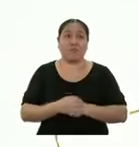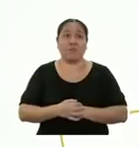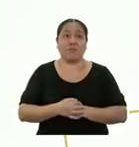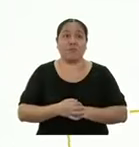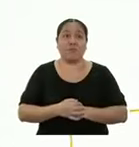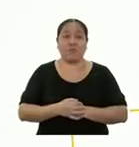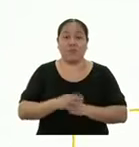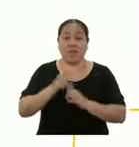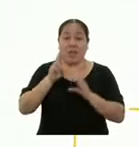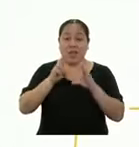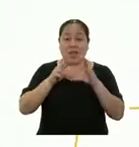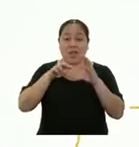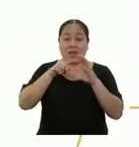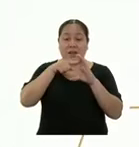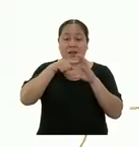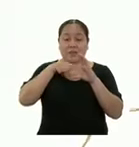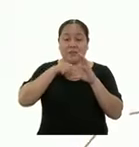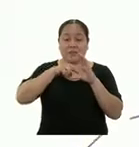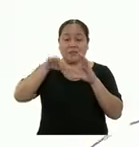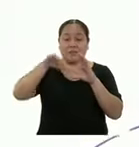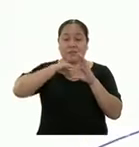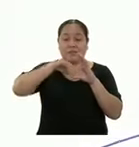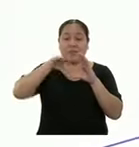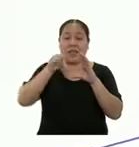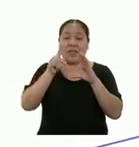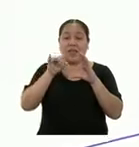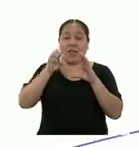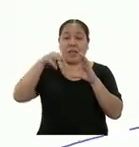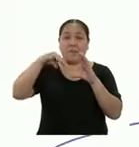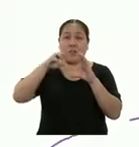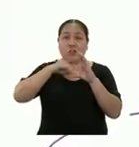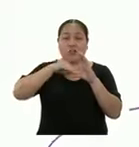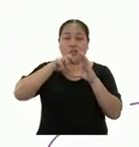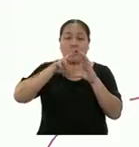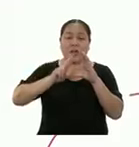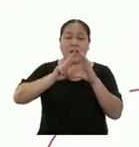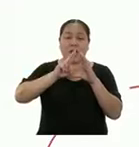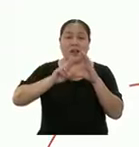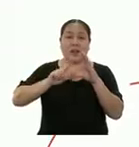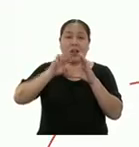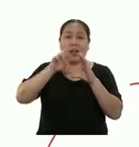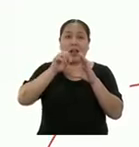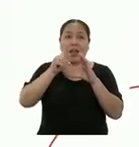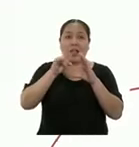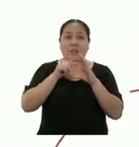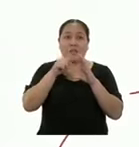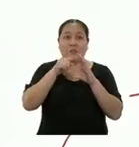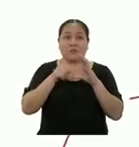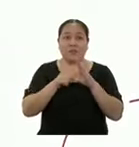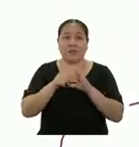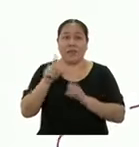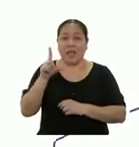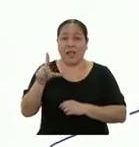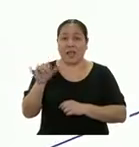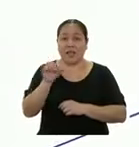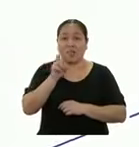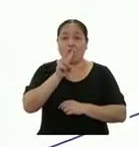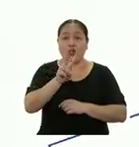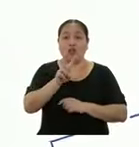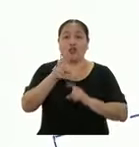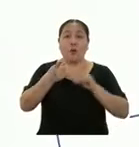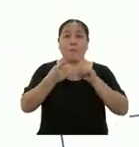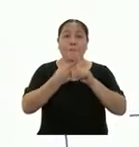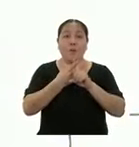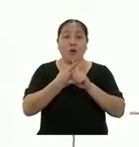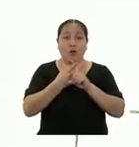R es el radio y D el diámetro. Entonces, la longitud de la circunferencia L es igual a 2